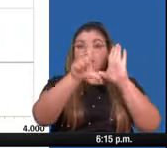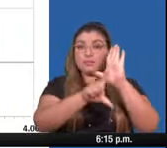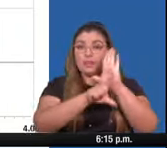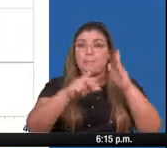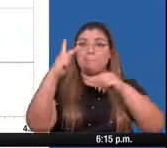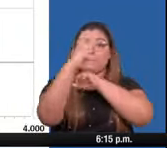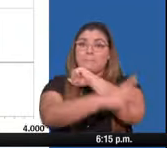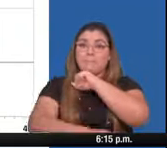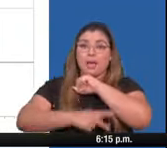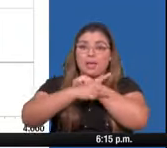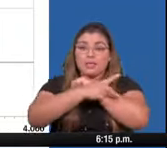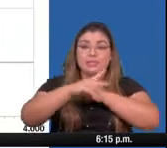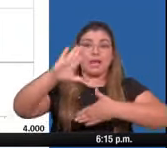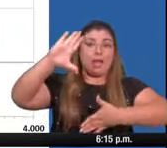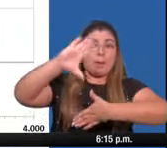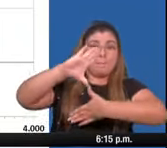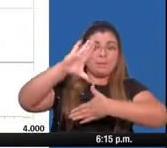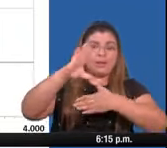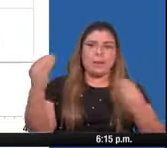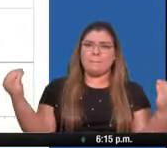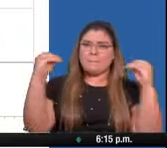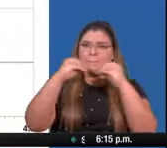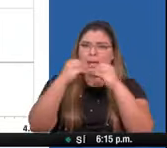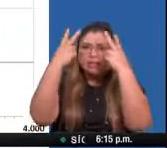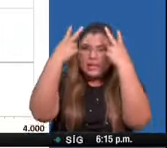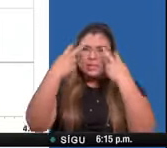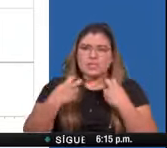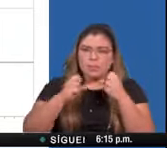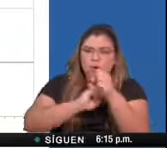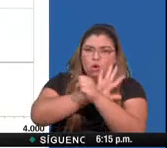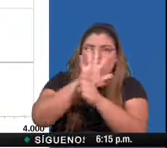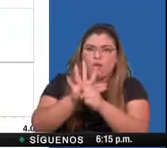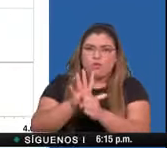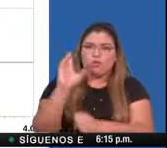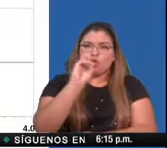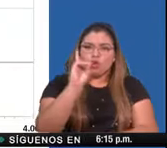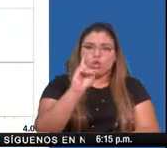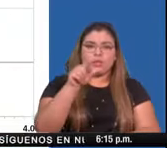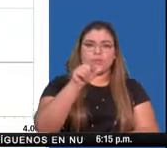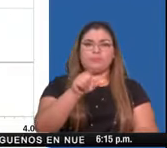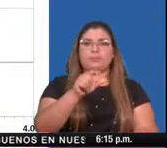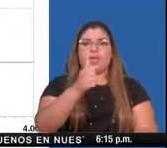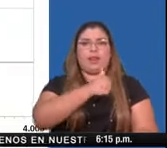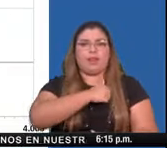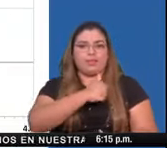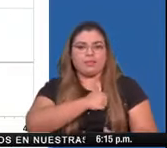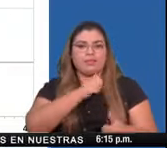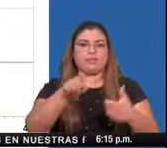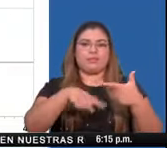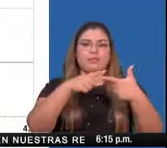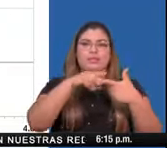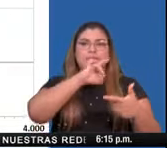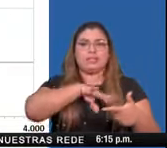Américas, en donde más pruebas por habitante se realiza. Estamos con Canadá,